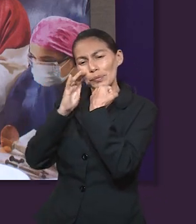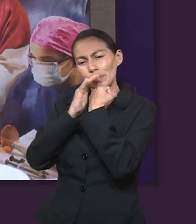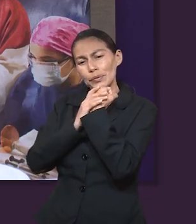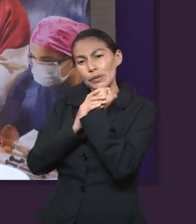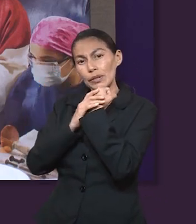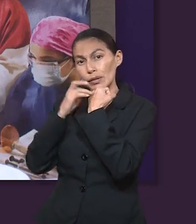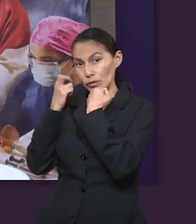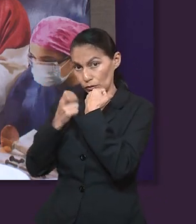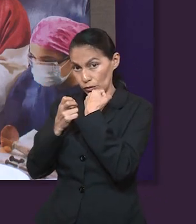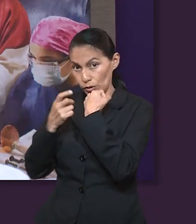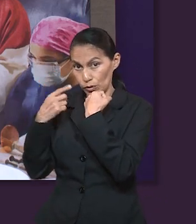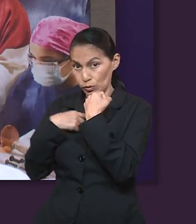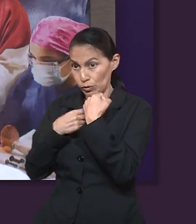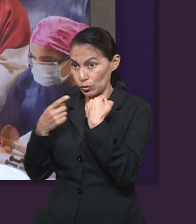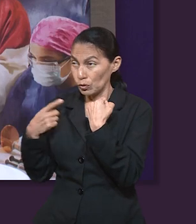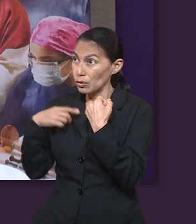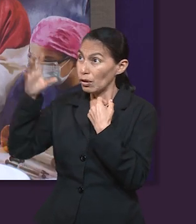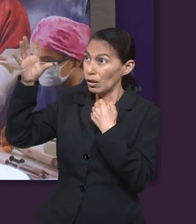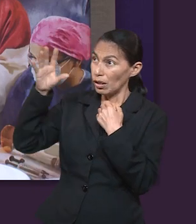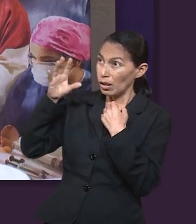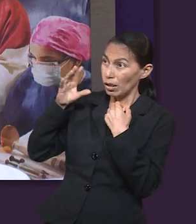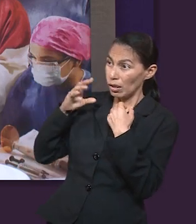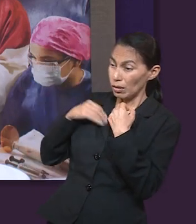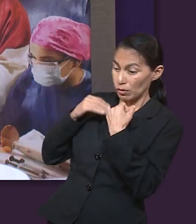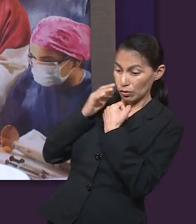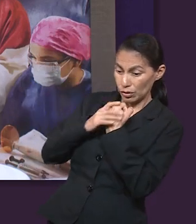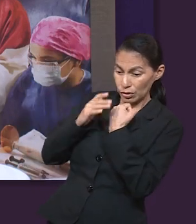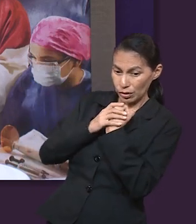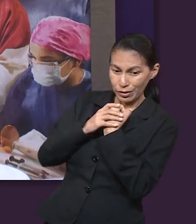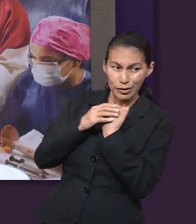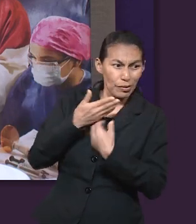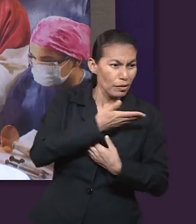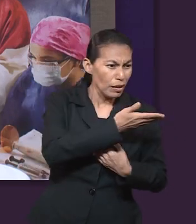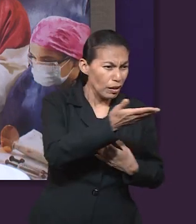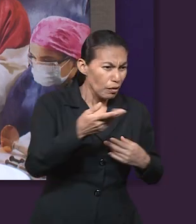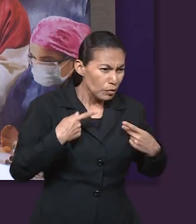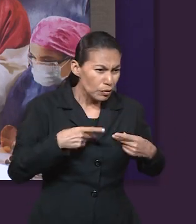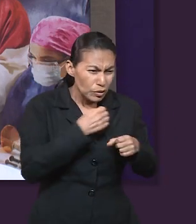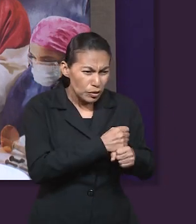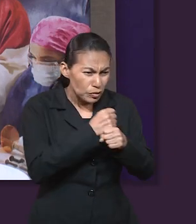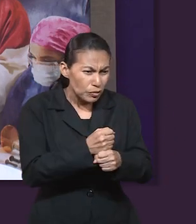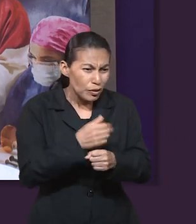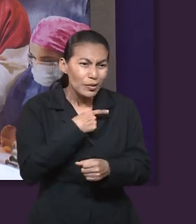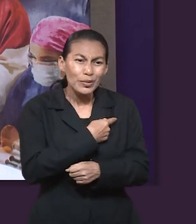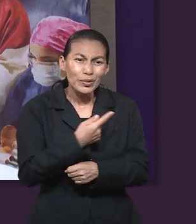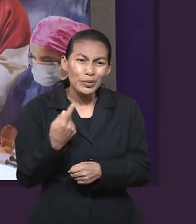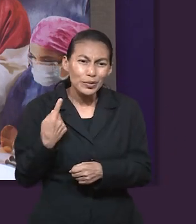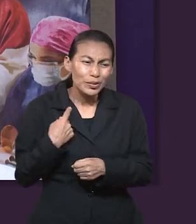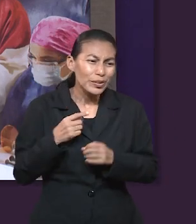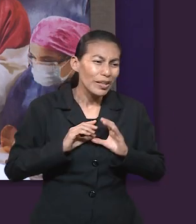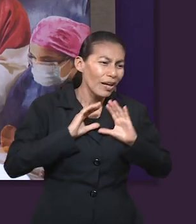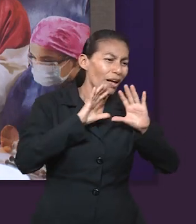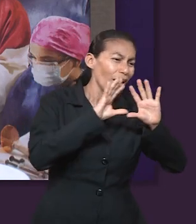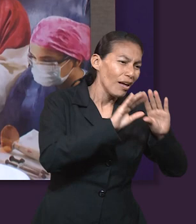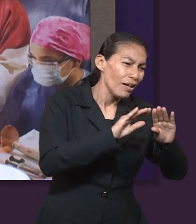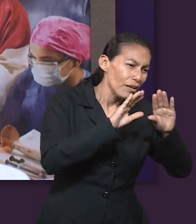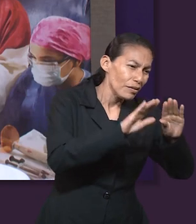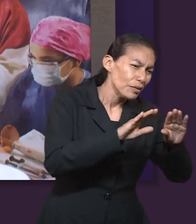a los que están en cualquier tribulación por medio de la consolación con que nosotros somos consolados por Dios. La